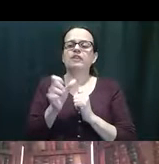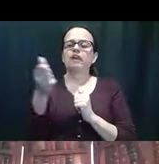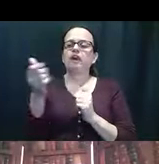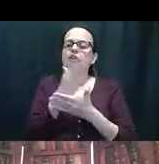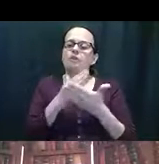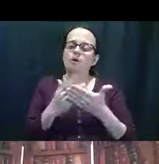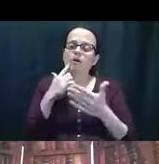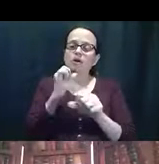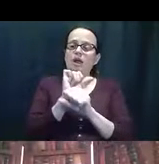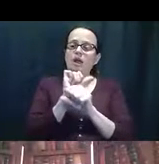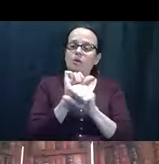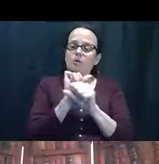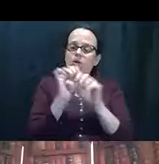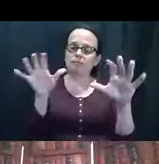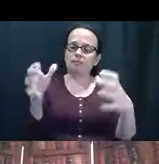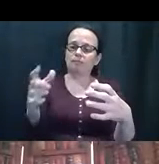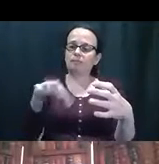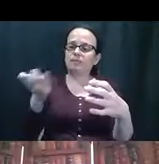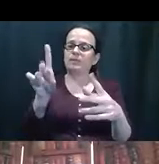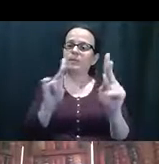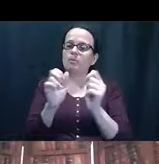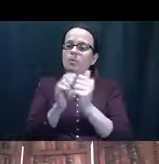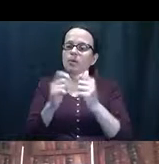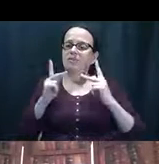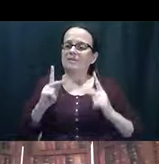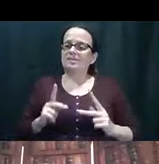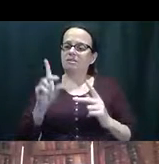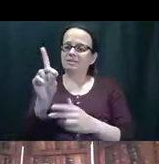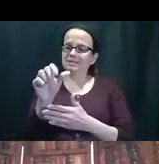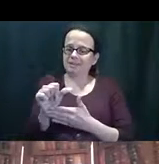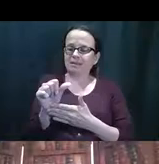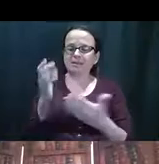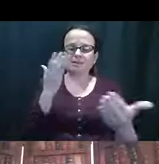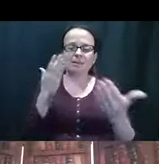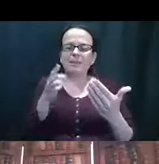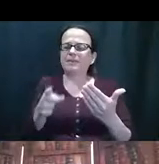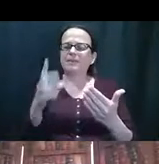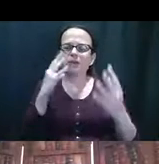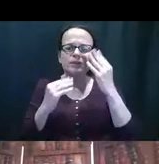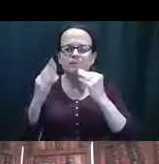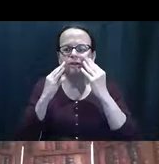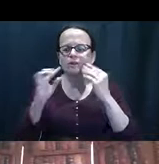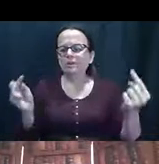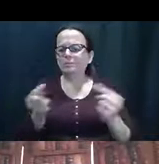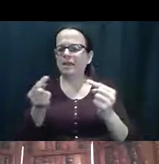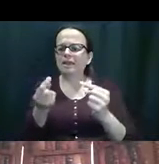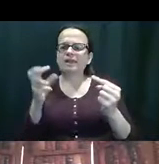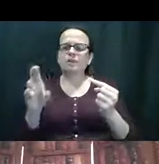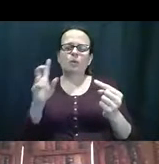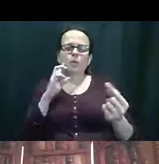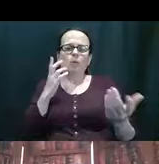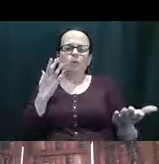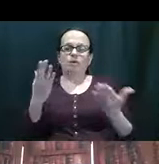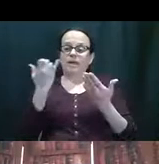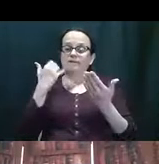Así que la otra parte es las personas con, eh, incapacidades físicas. Pueden tener, estar teniendo